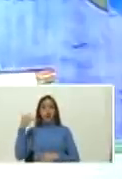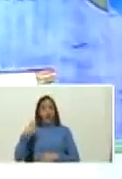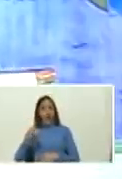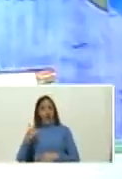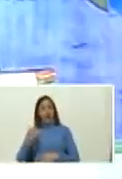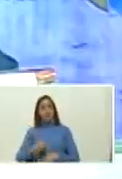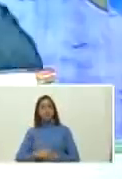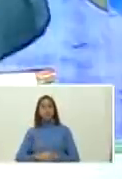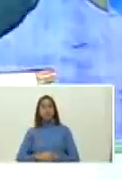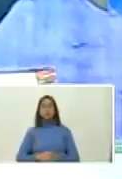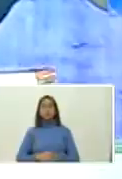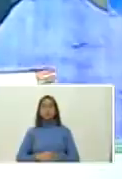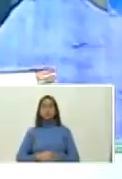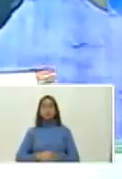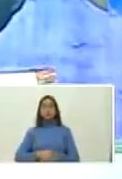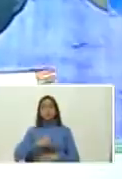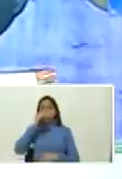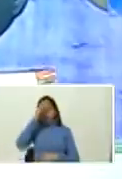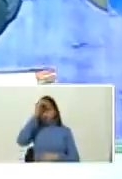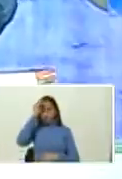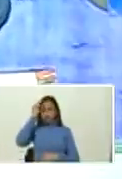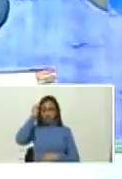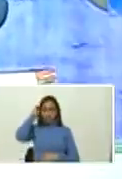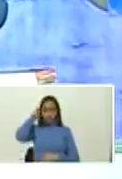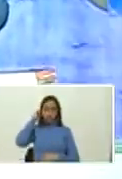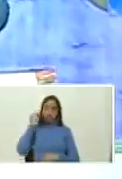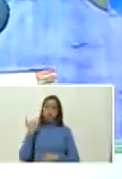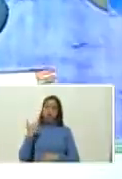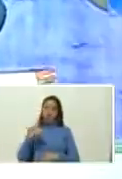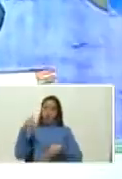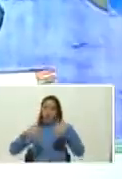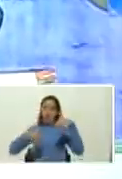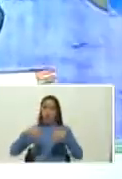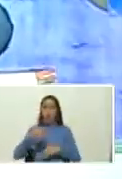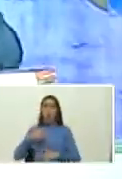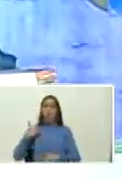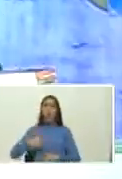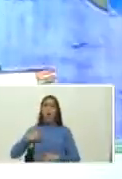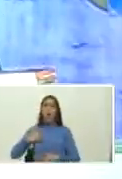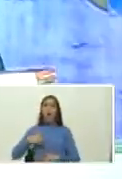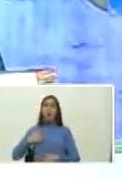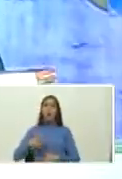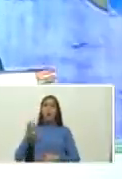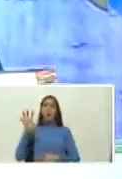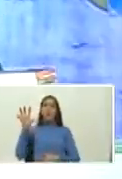en Argentina hay elecciones parlamentarias en Argentina